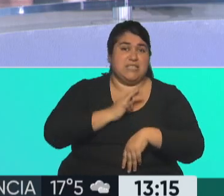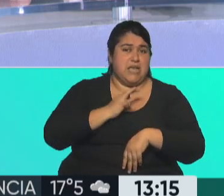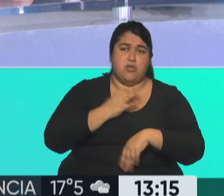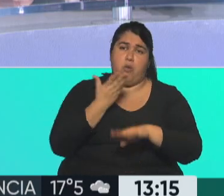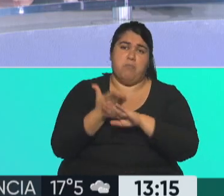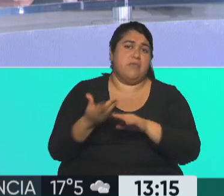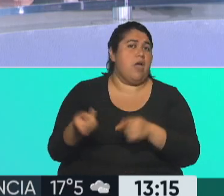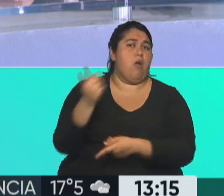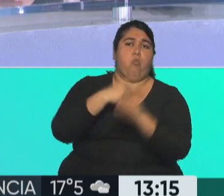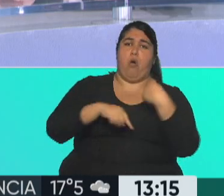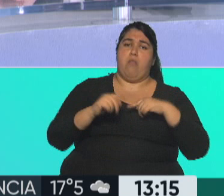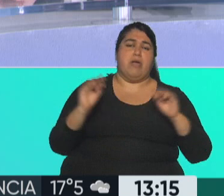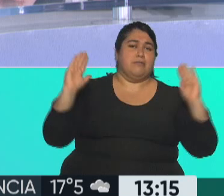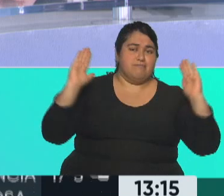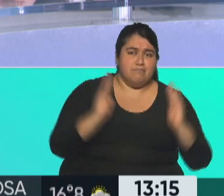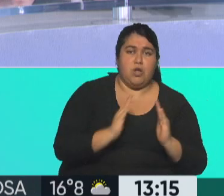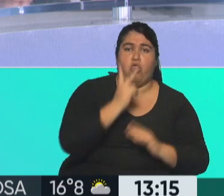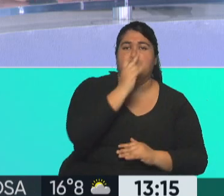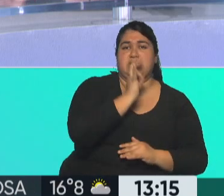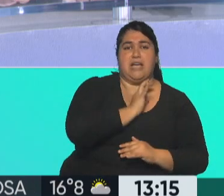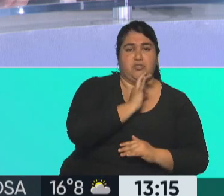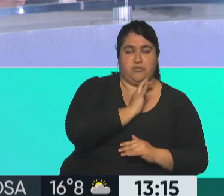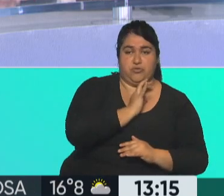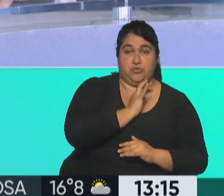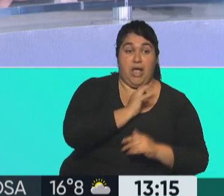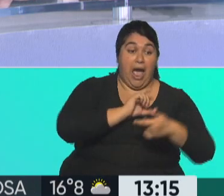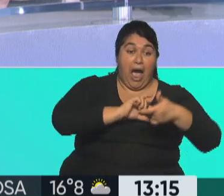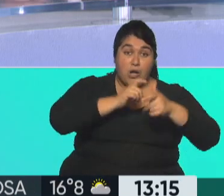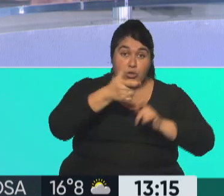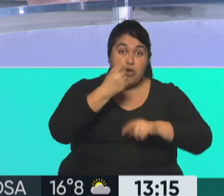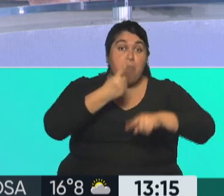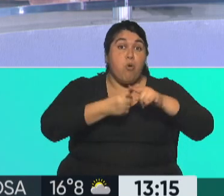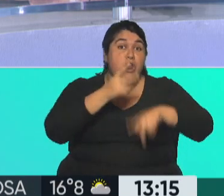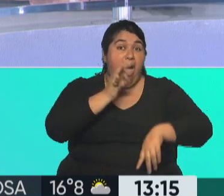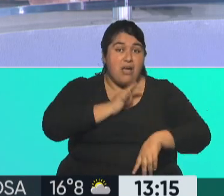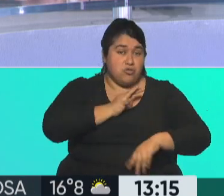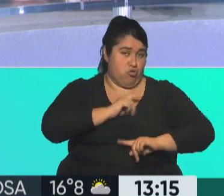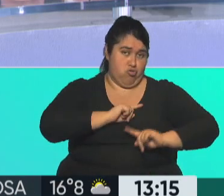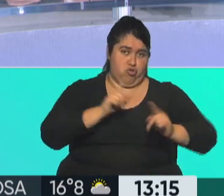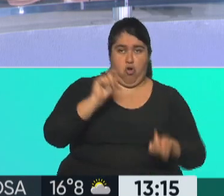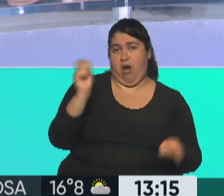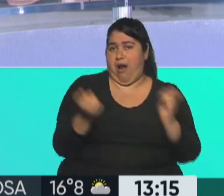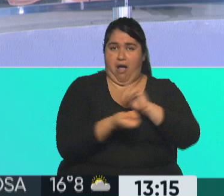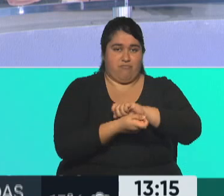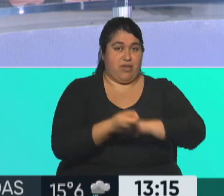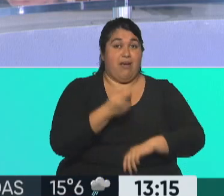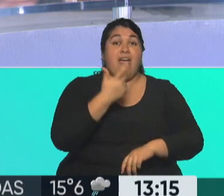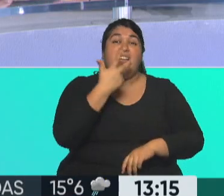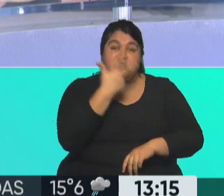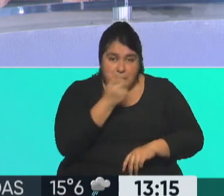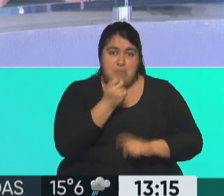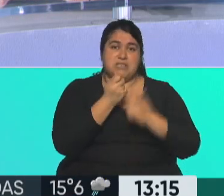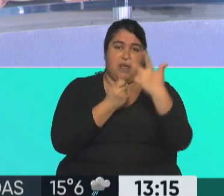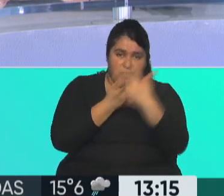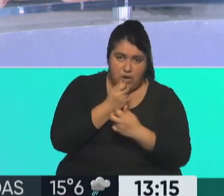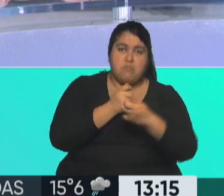del mínimo para alquilar y que la actualización en vez anual sea trimestral. Sí, que también sería una locura. Digo, tampoco